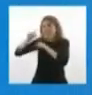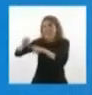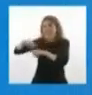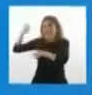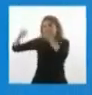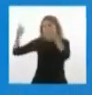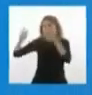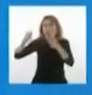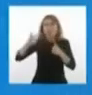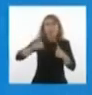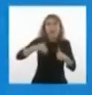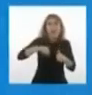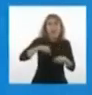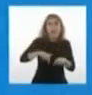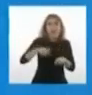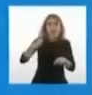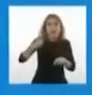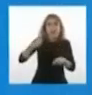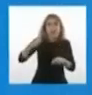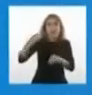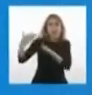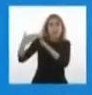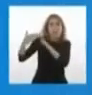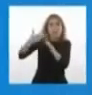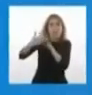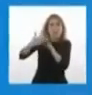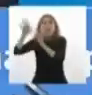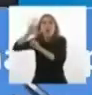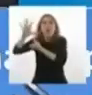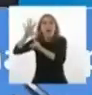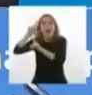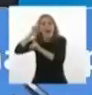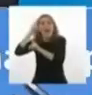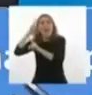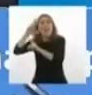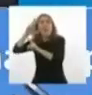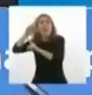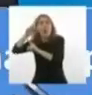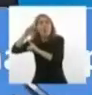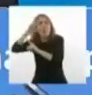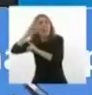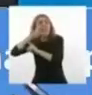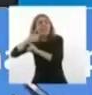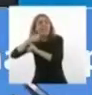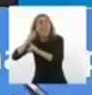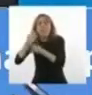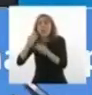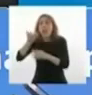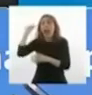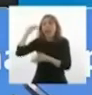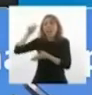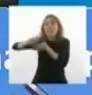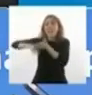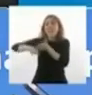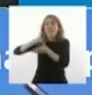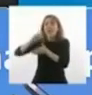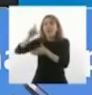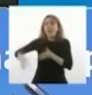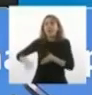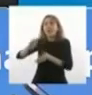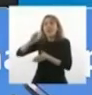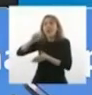cierto, como dijo acertadamente Vic, premio Nobel de Literatura, mexicano. La frase fue,